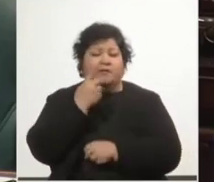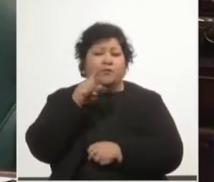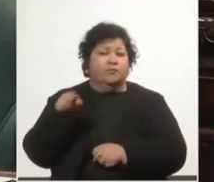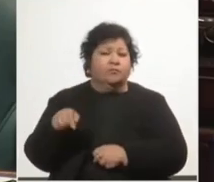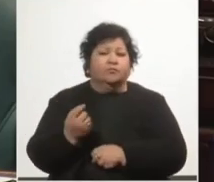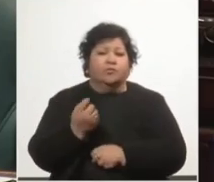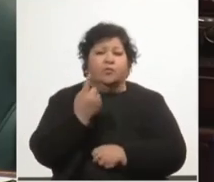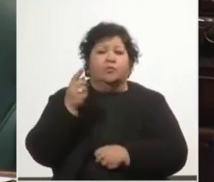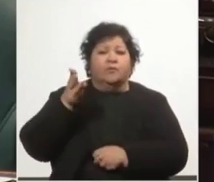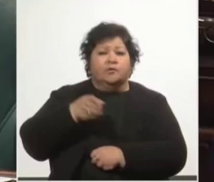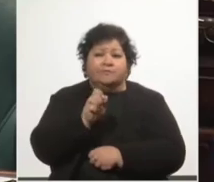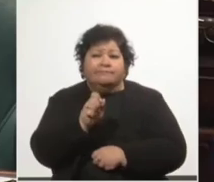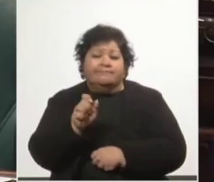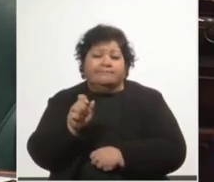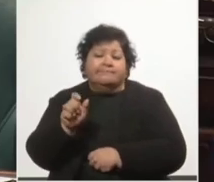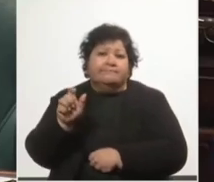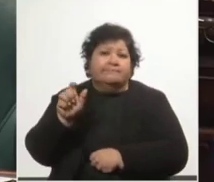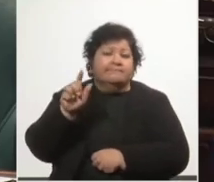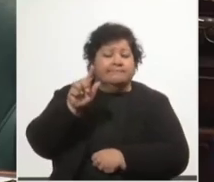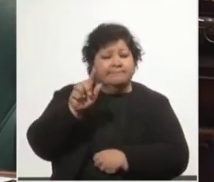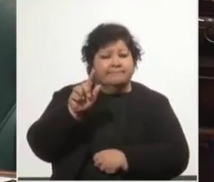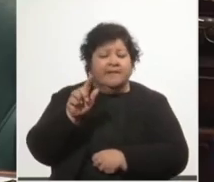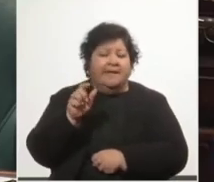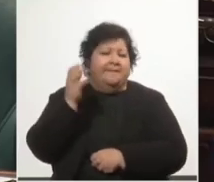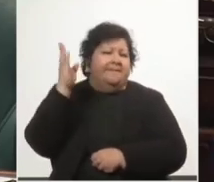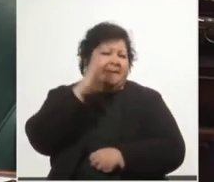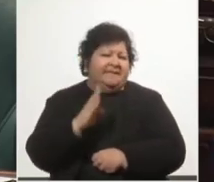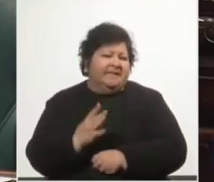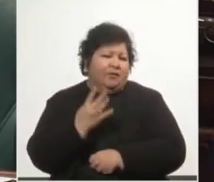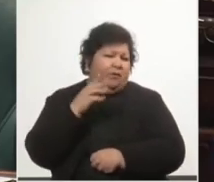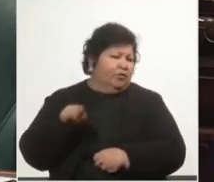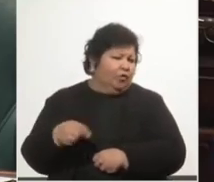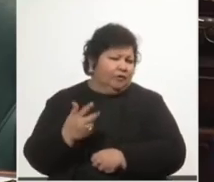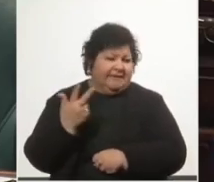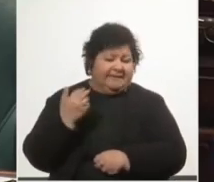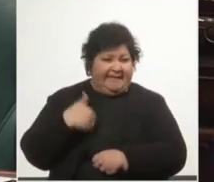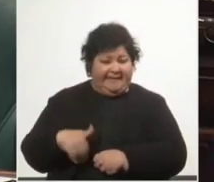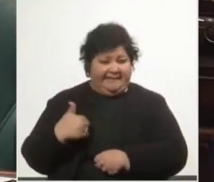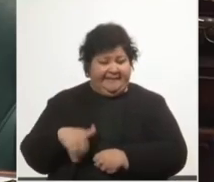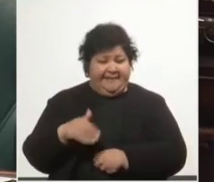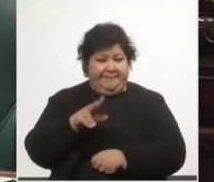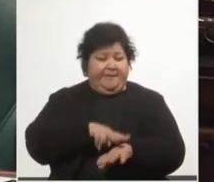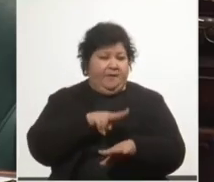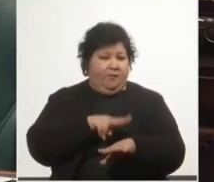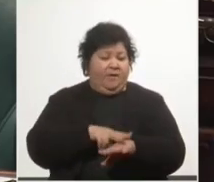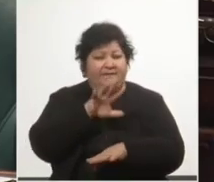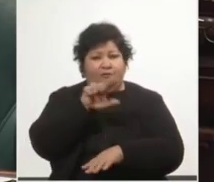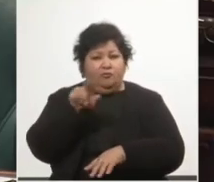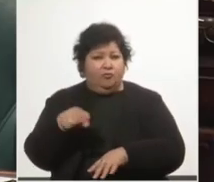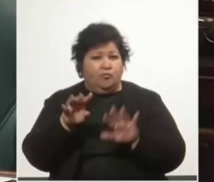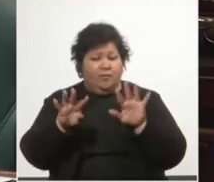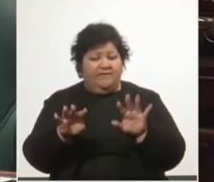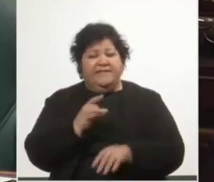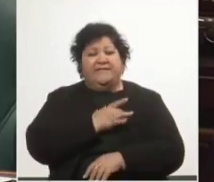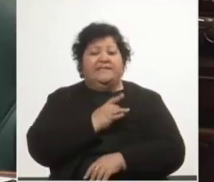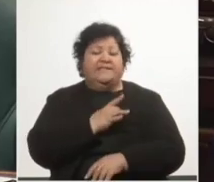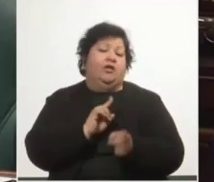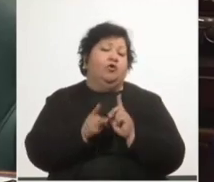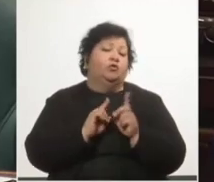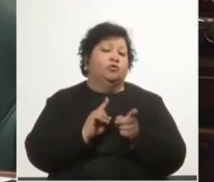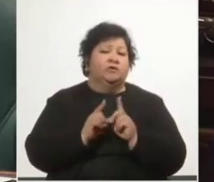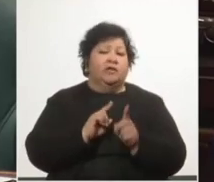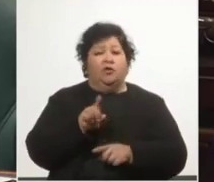En ese mismo periodo, Brasil creció 4,3%, Argentina y Paraguay 5,9% y Chile 11